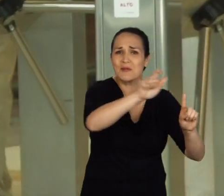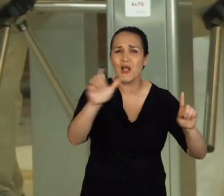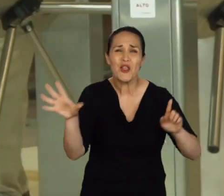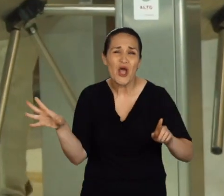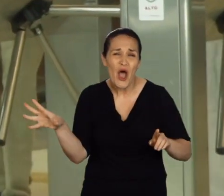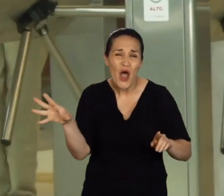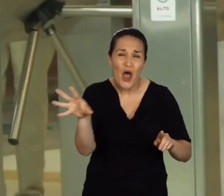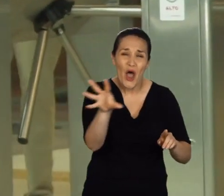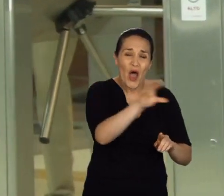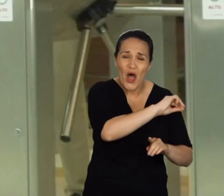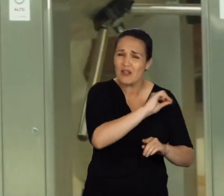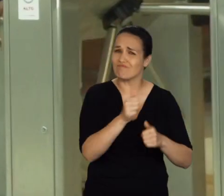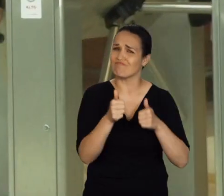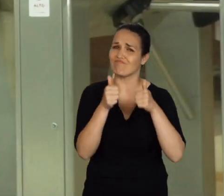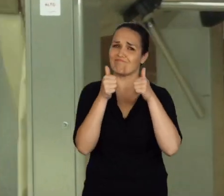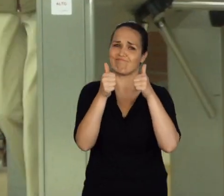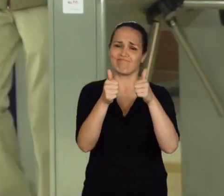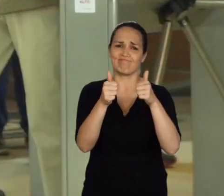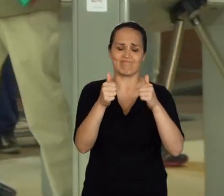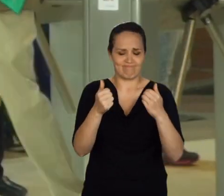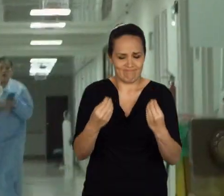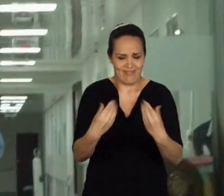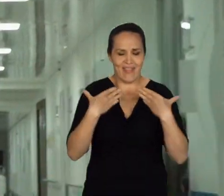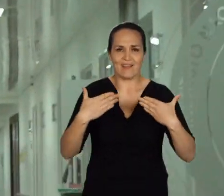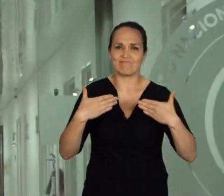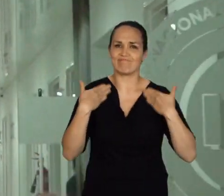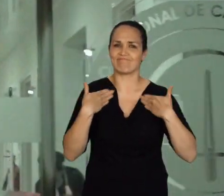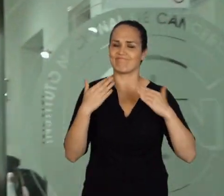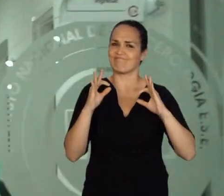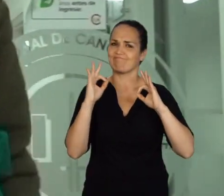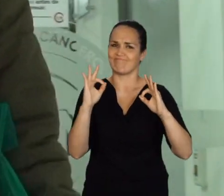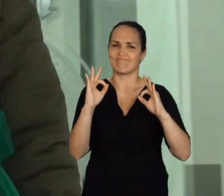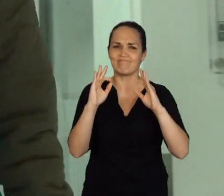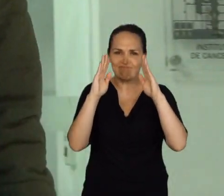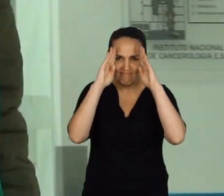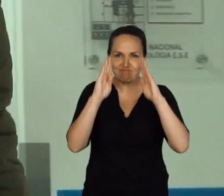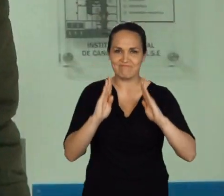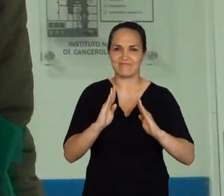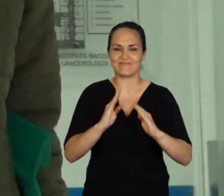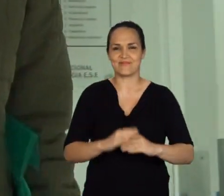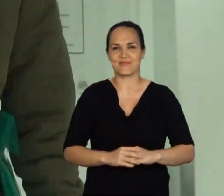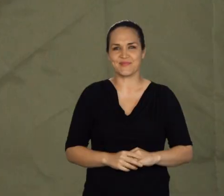todos se han comportado a la altura, nos han tratado y nos han hecho sentir súper bien.